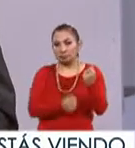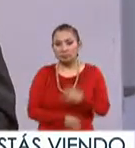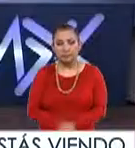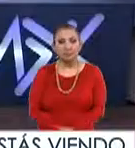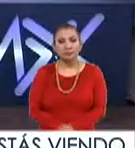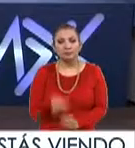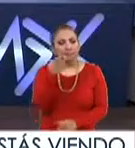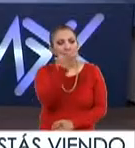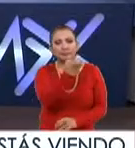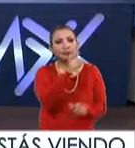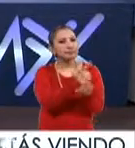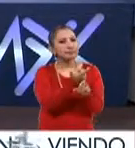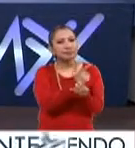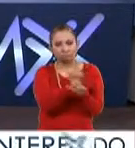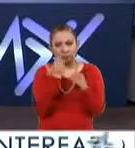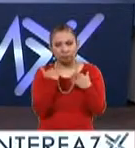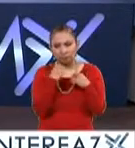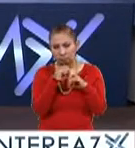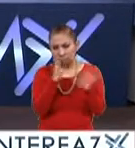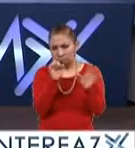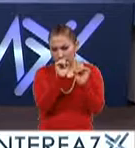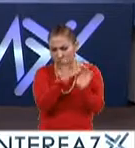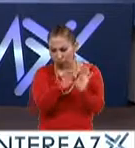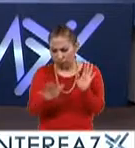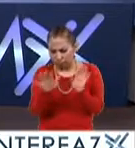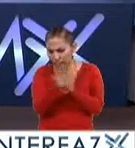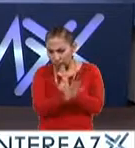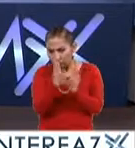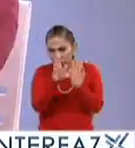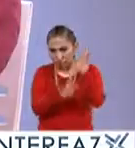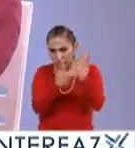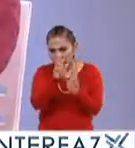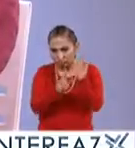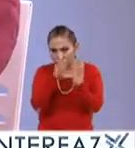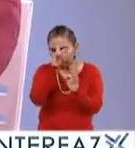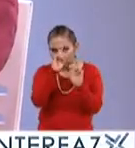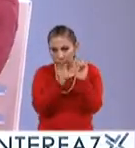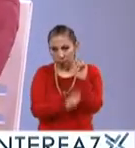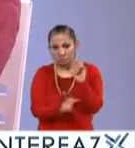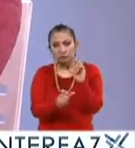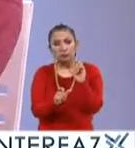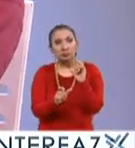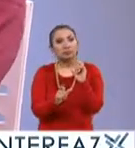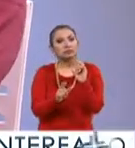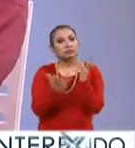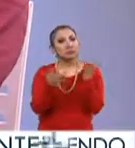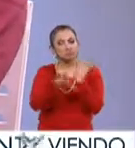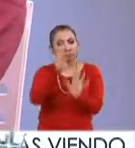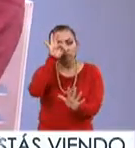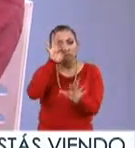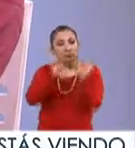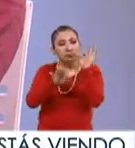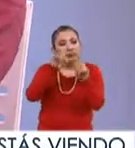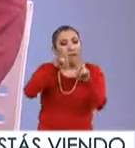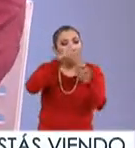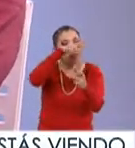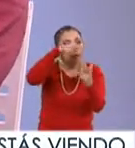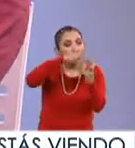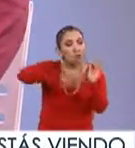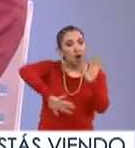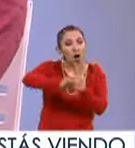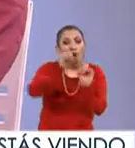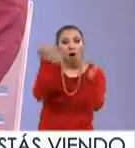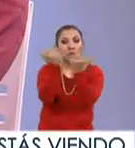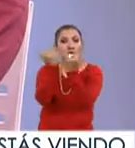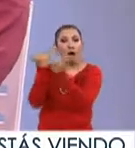Estas carreras, para entender un poquito el sistema normal nacional, ¿se eligen dependiendo del territorio